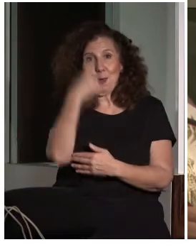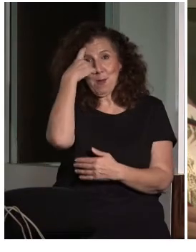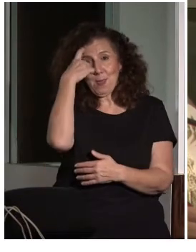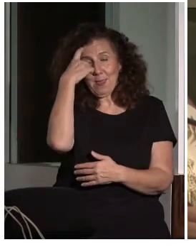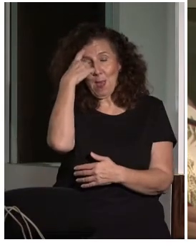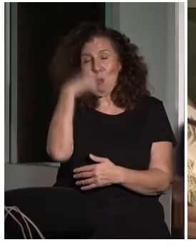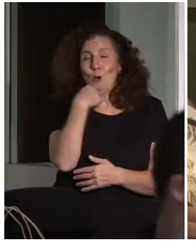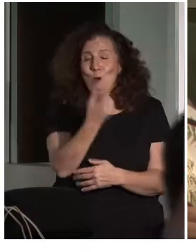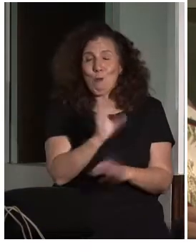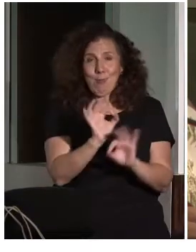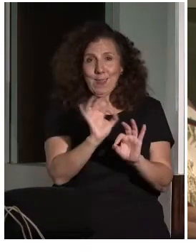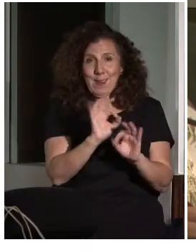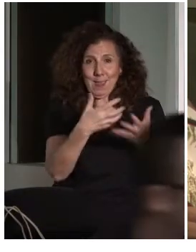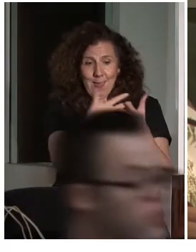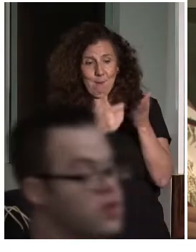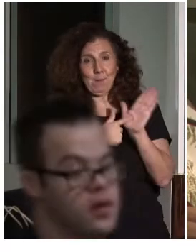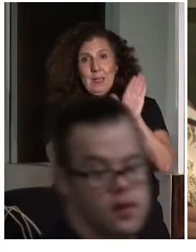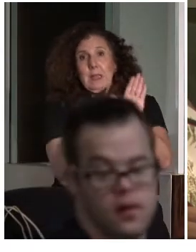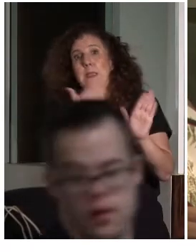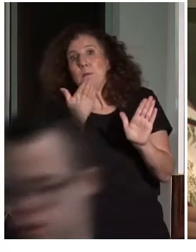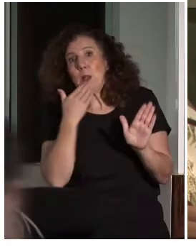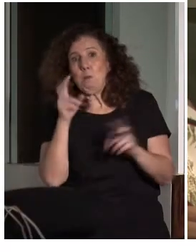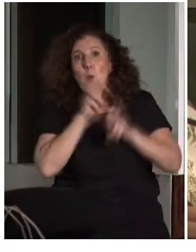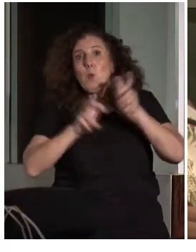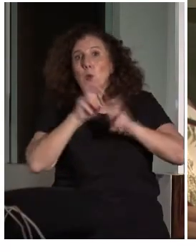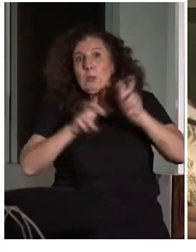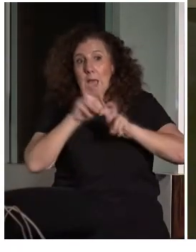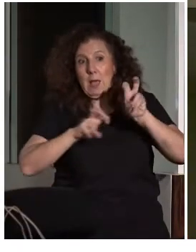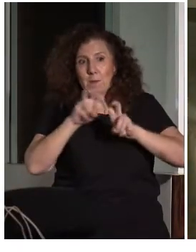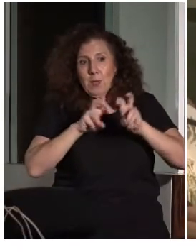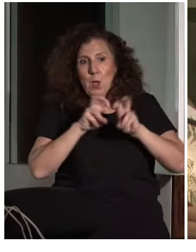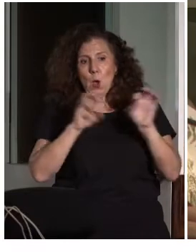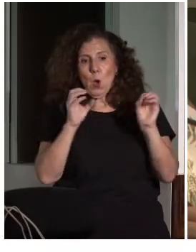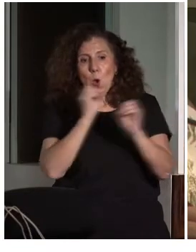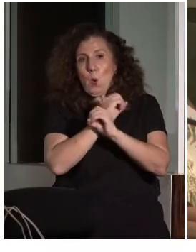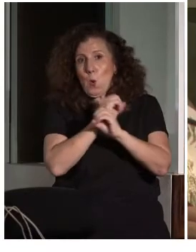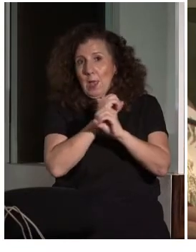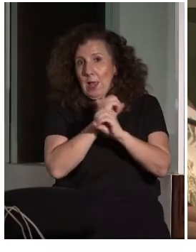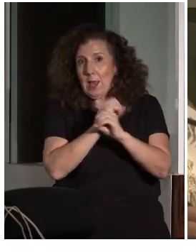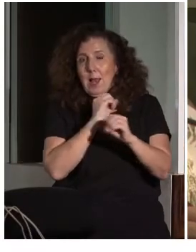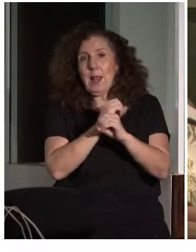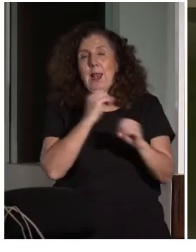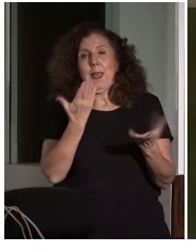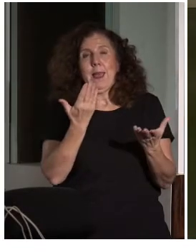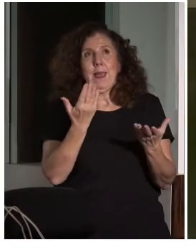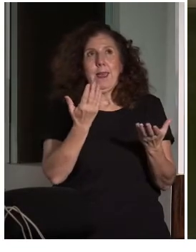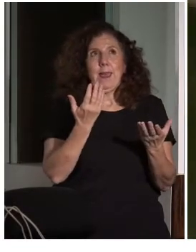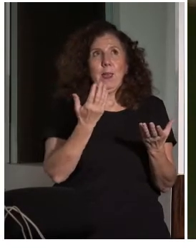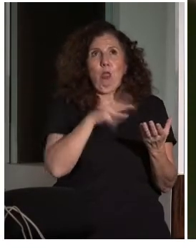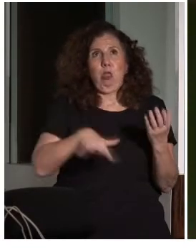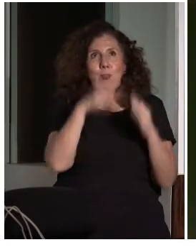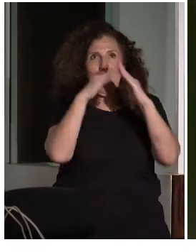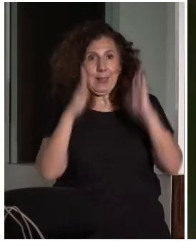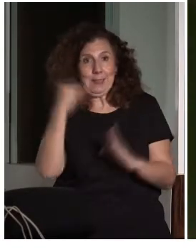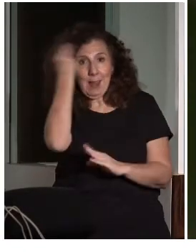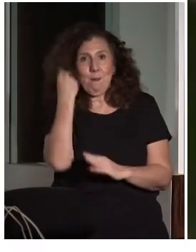tienen la suerte de encontrar en Google Casa Árabe de Córdoba y de ahí sacar la dirección, pues lógicamente van a venir, si no les va